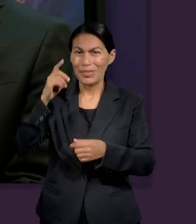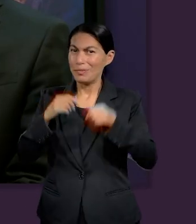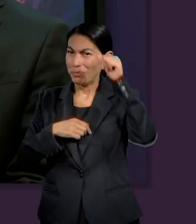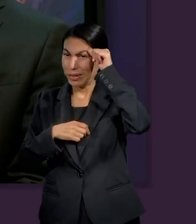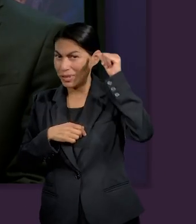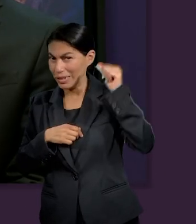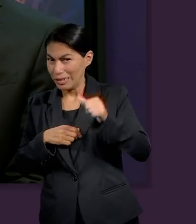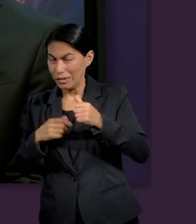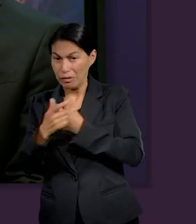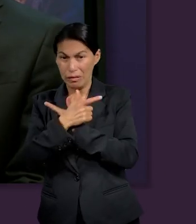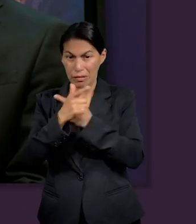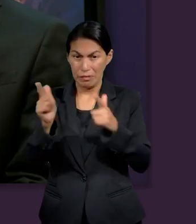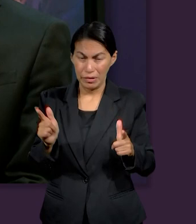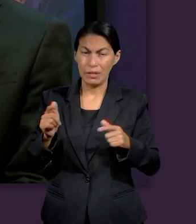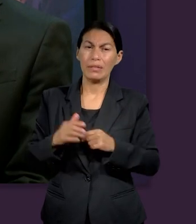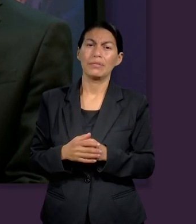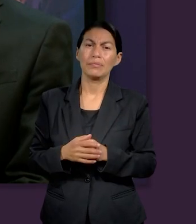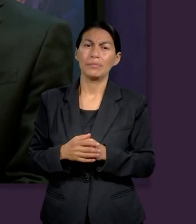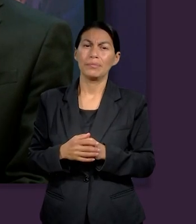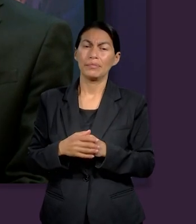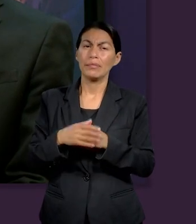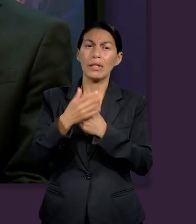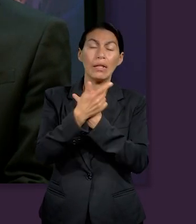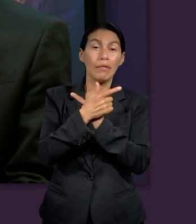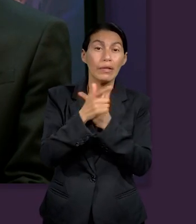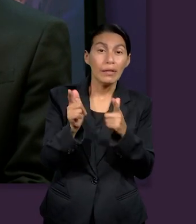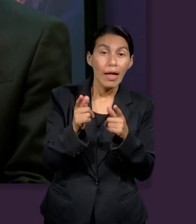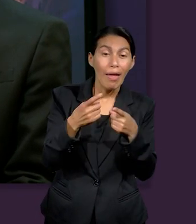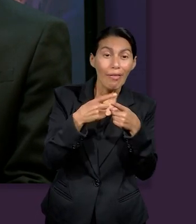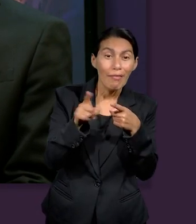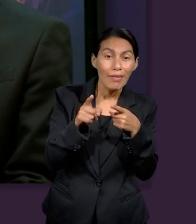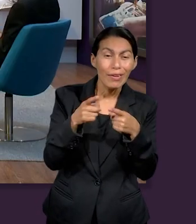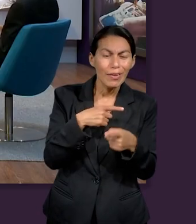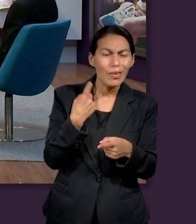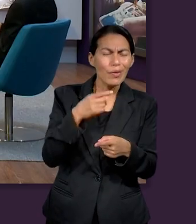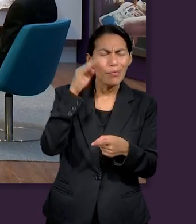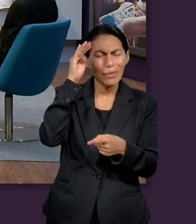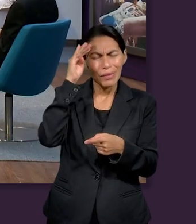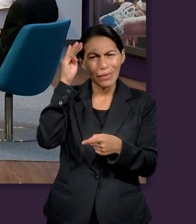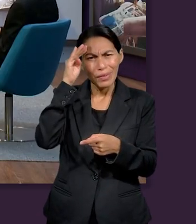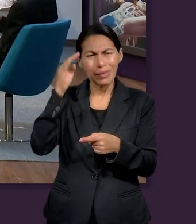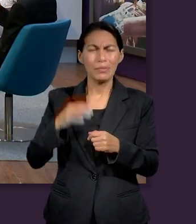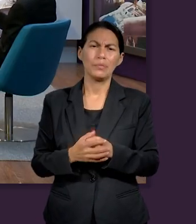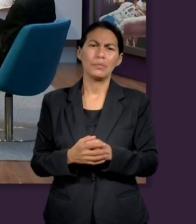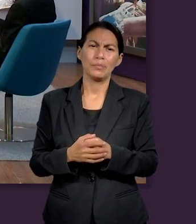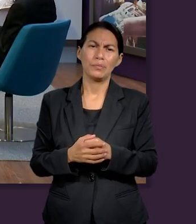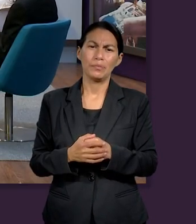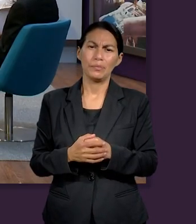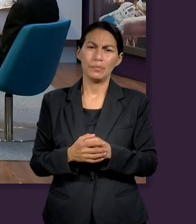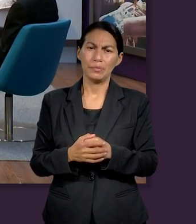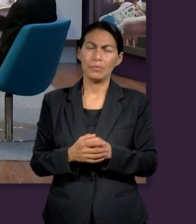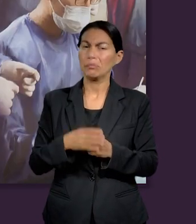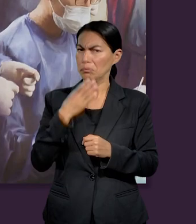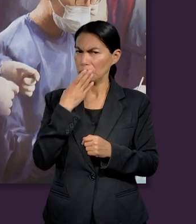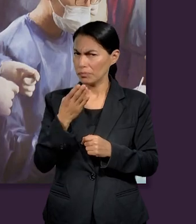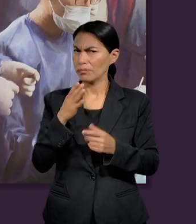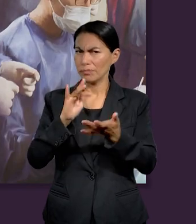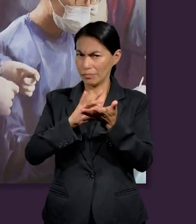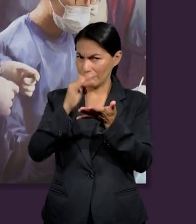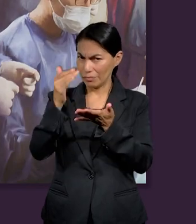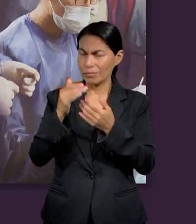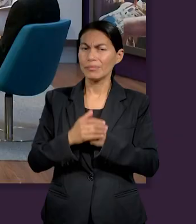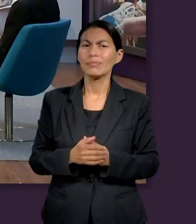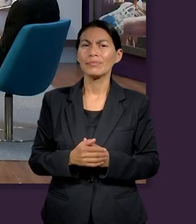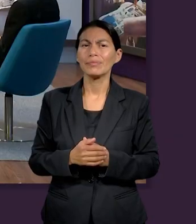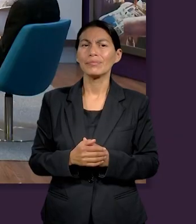pecado, libera a los pobres, y da una libertad diferente, una libertad que muchas personas necesitaban en ese momento en la